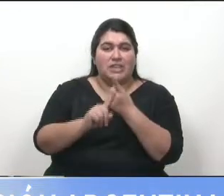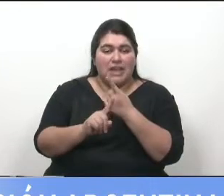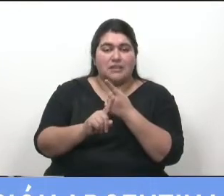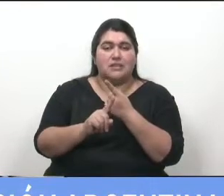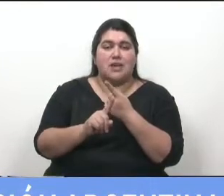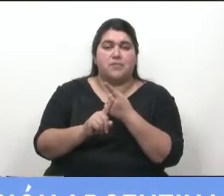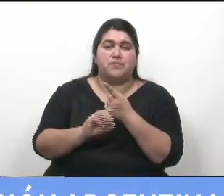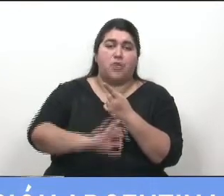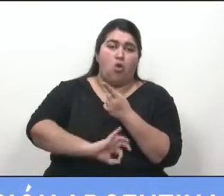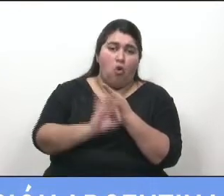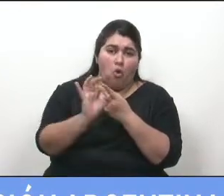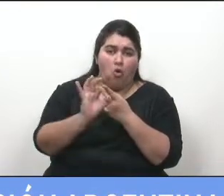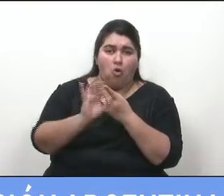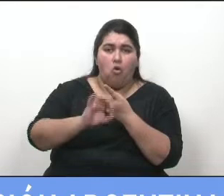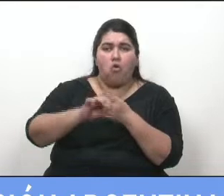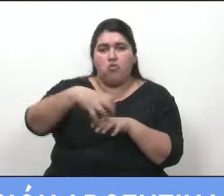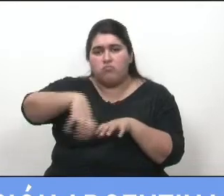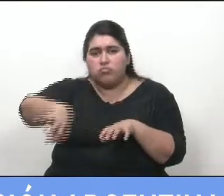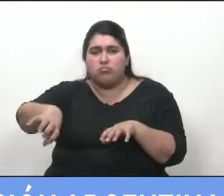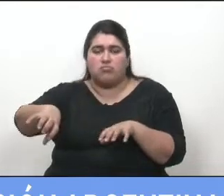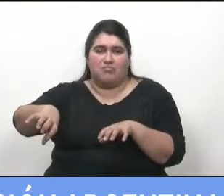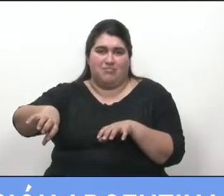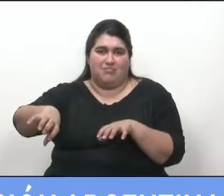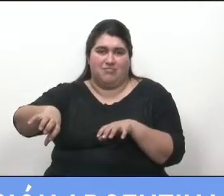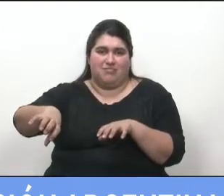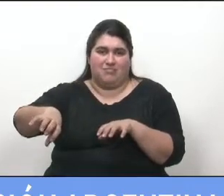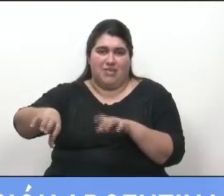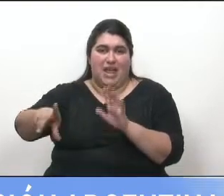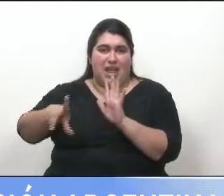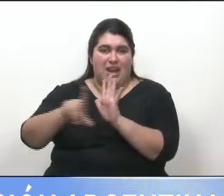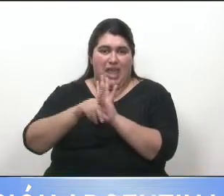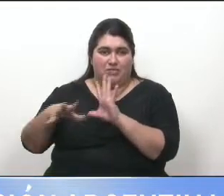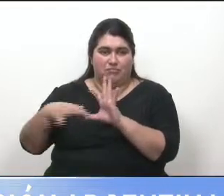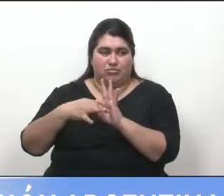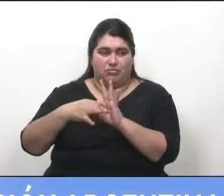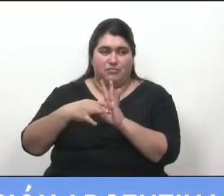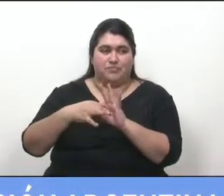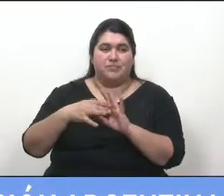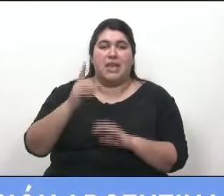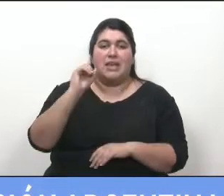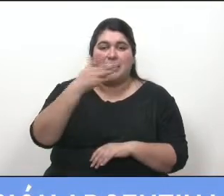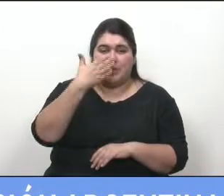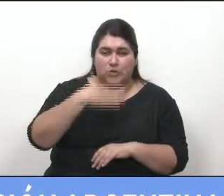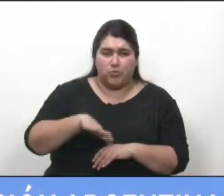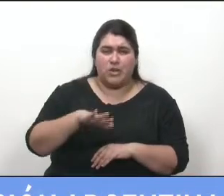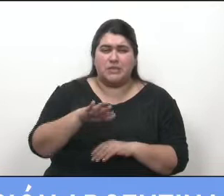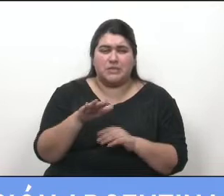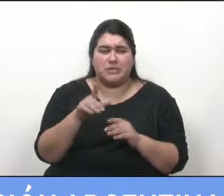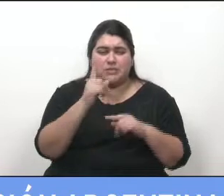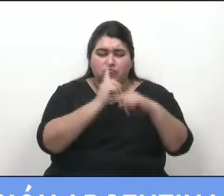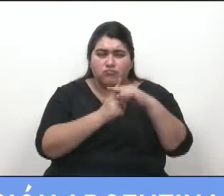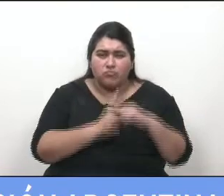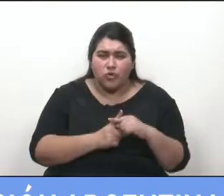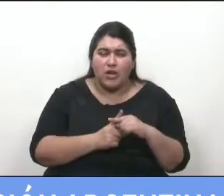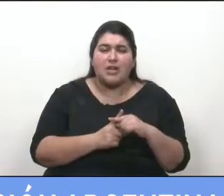o a través de tercero en los términos de esta ley. Computar como pago a cuenta del impuesto a los